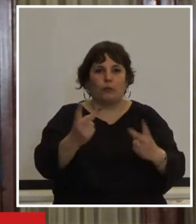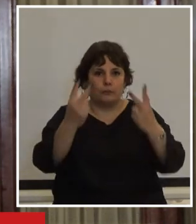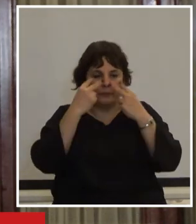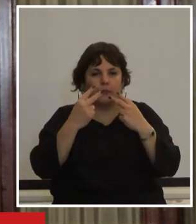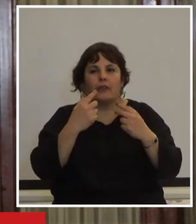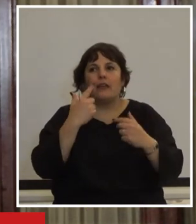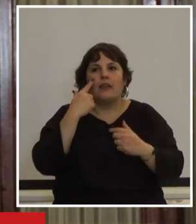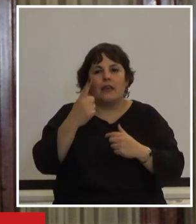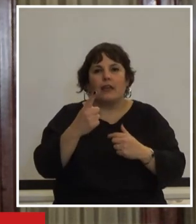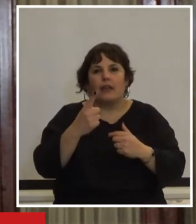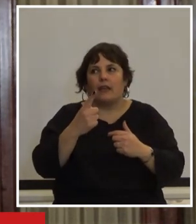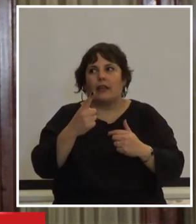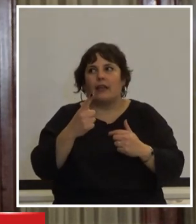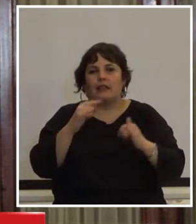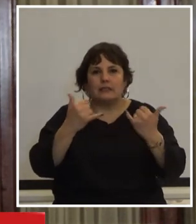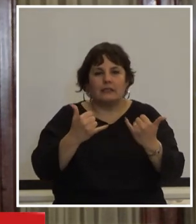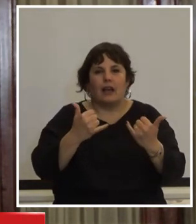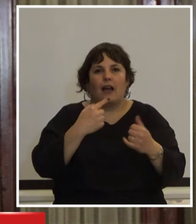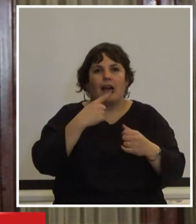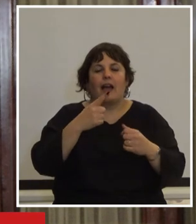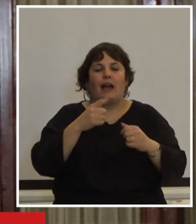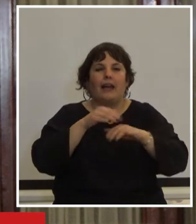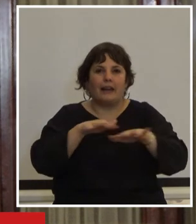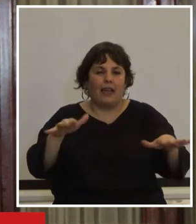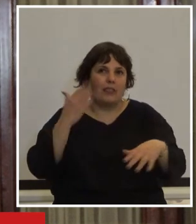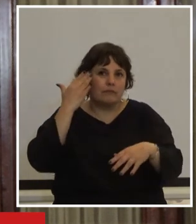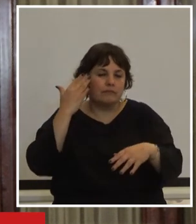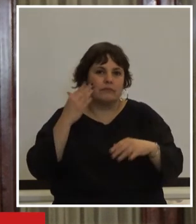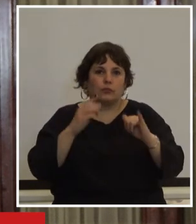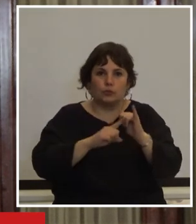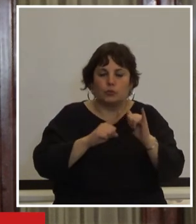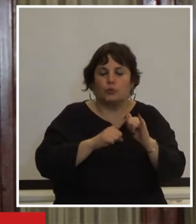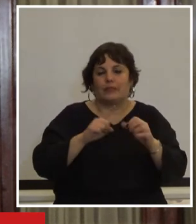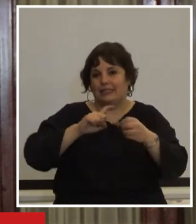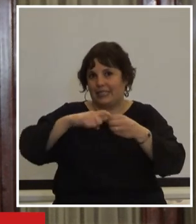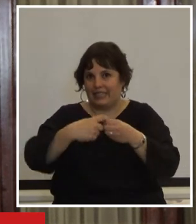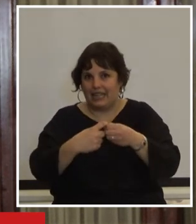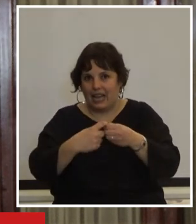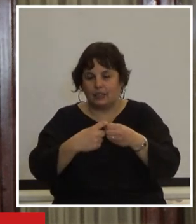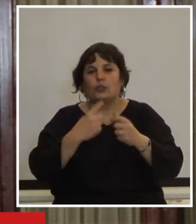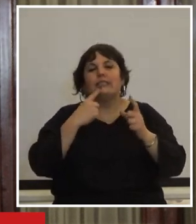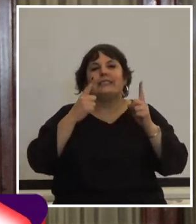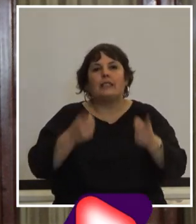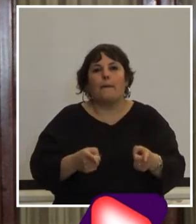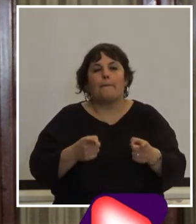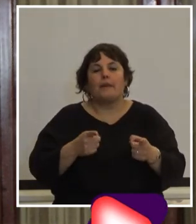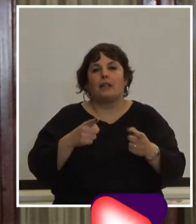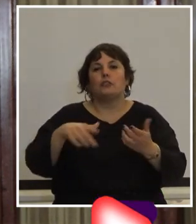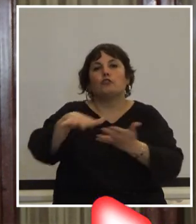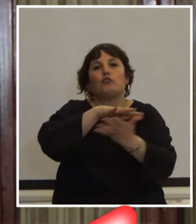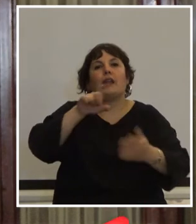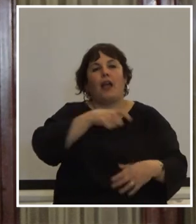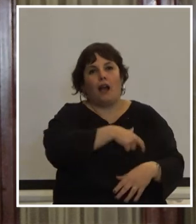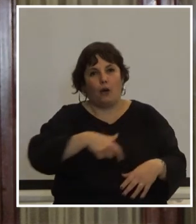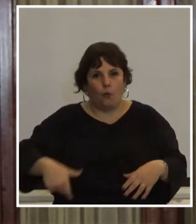a través de la emisión en las redes sociales de nuestro sindicato también del Zonal Aguada